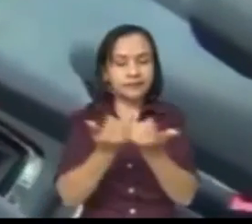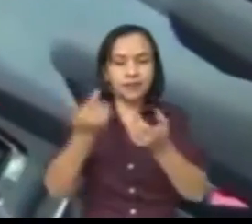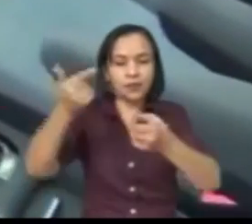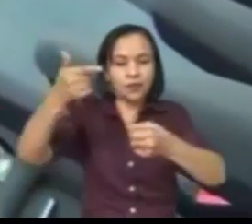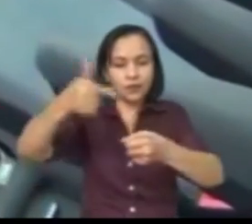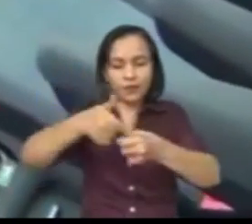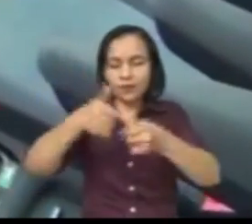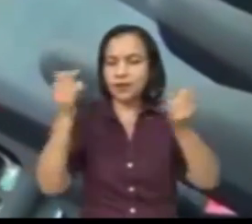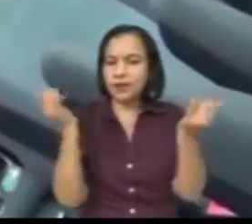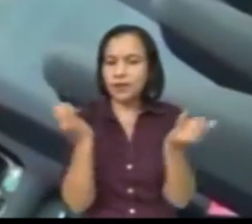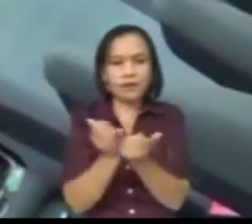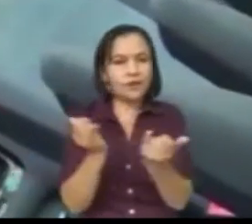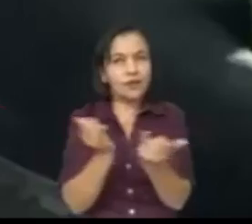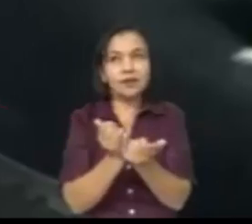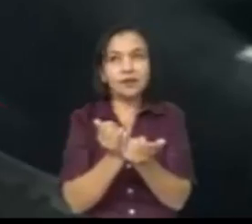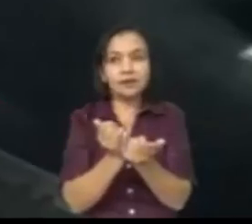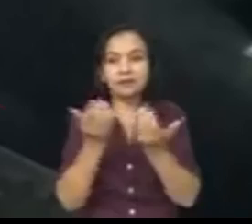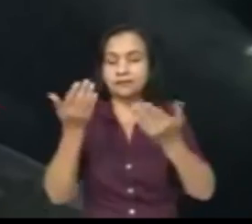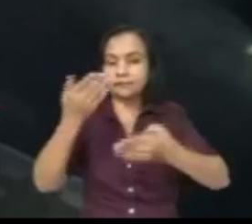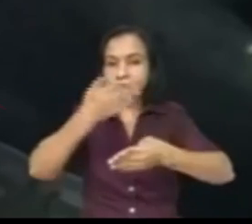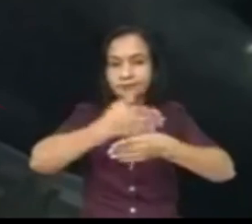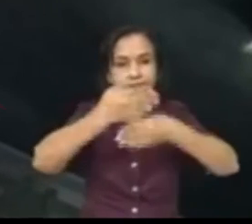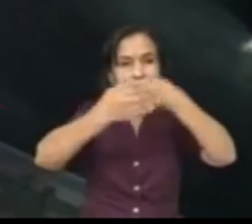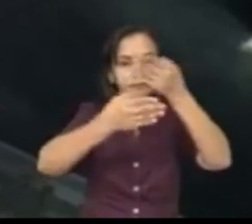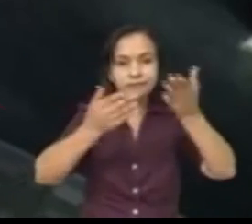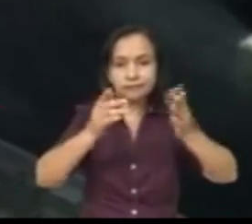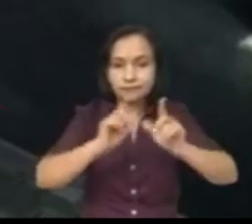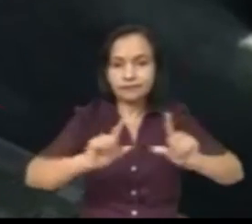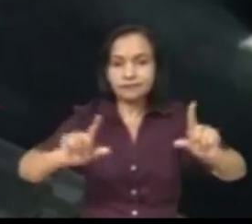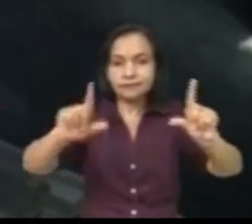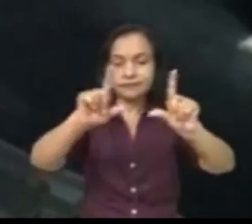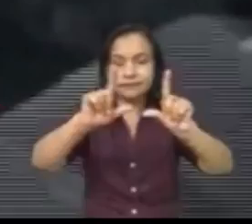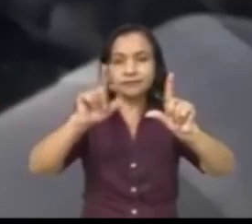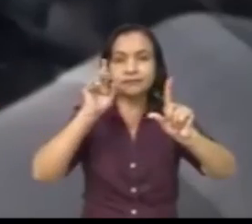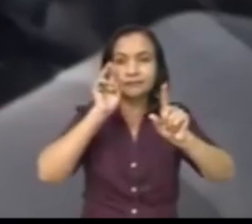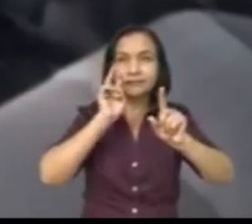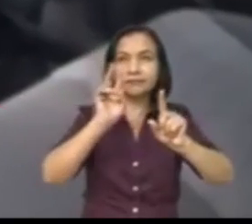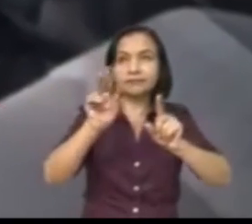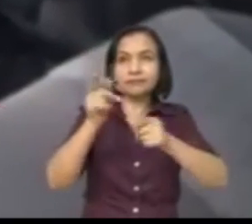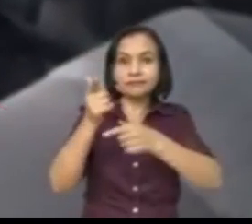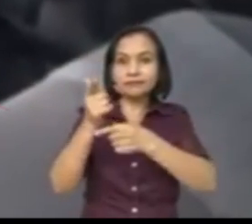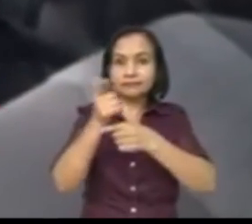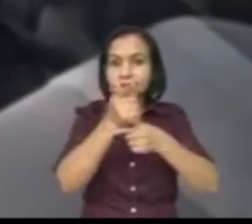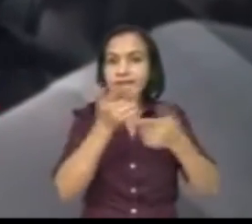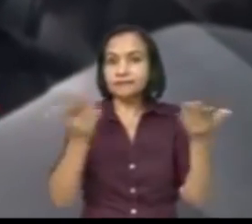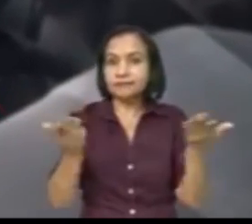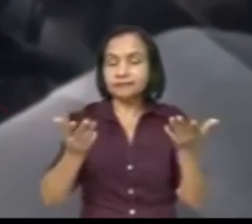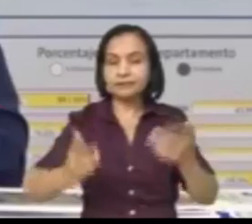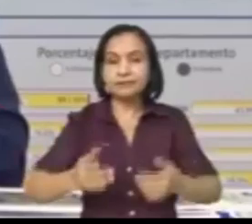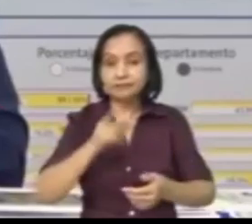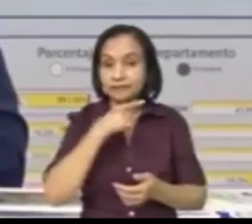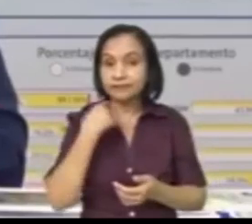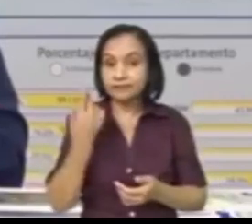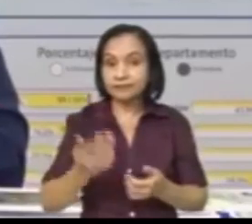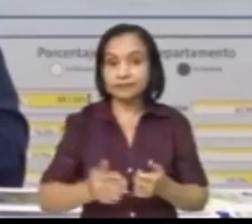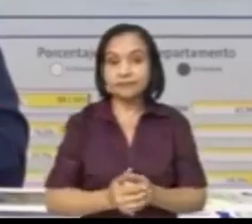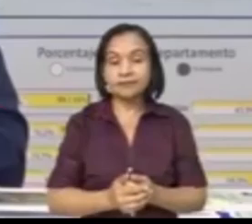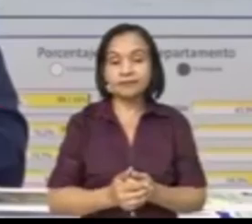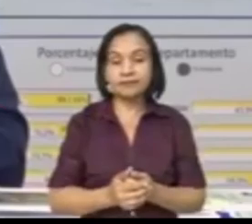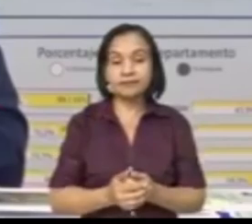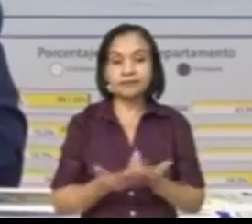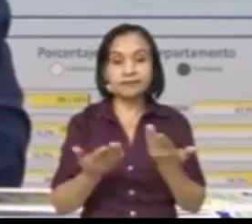energías renovables y tampoco con una tarifa de electromovilidad para poder desarrollar la movilidad eléctrica.